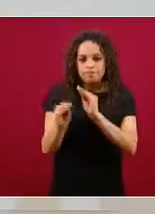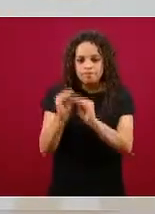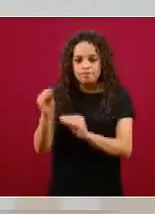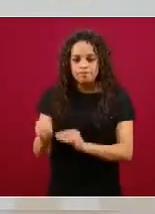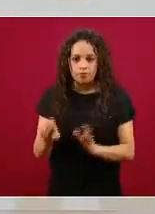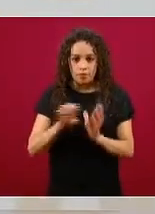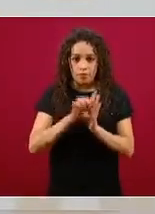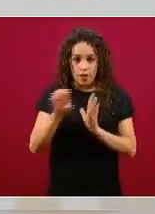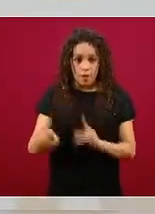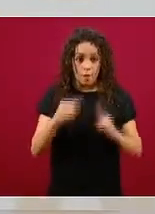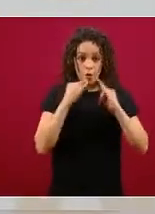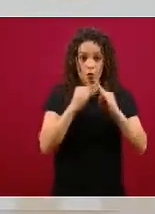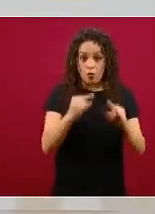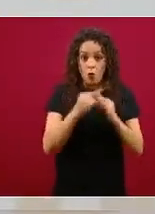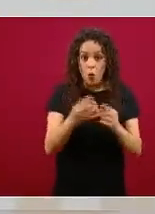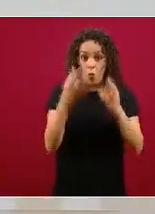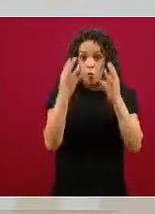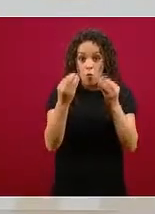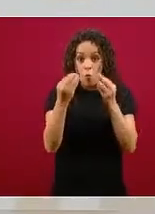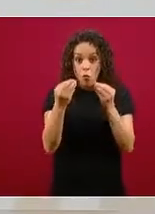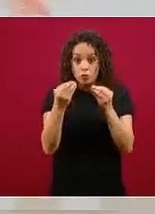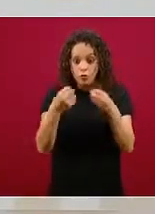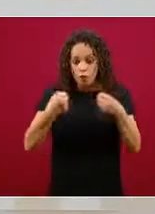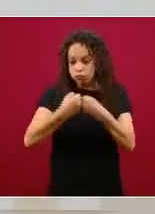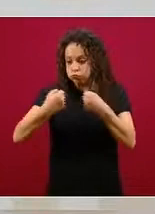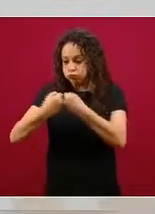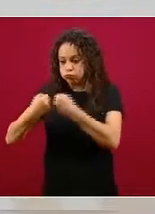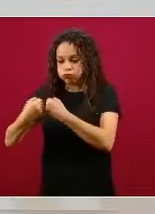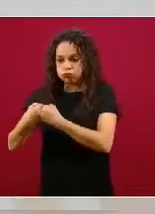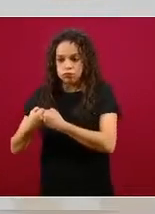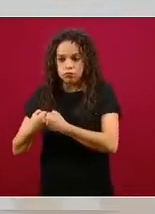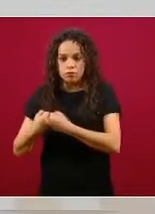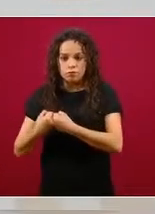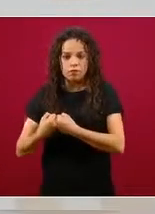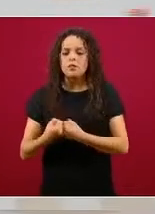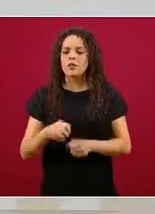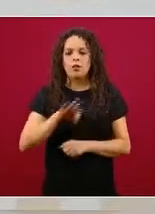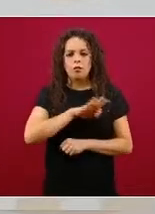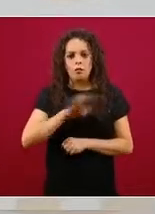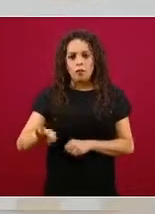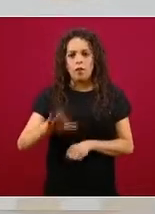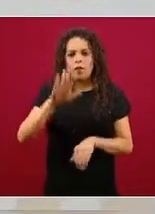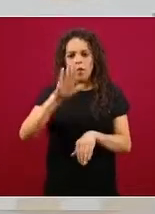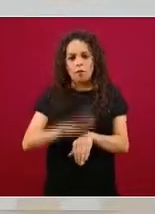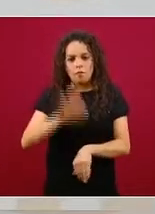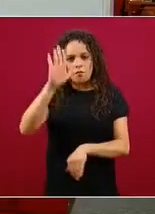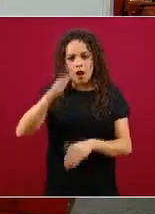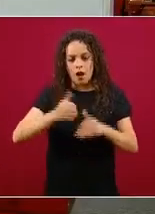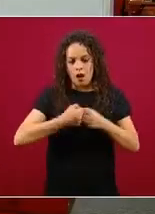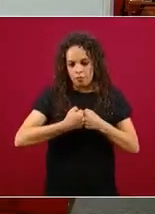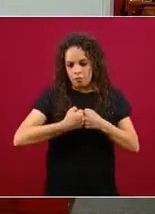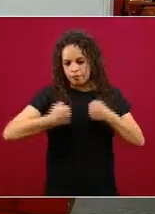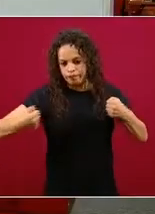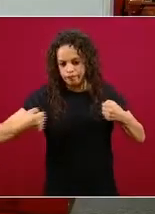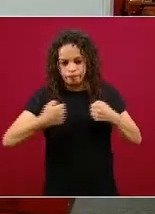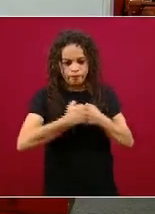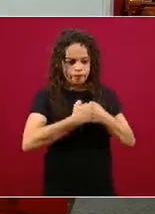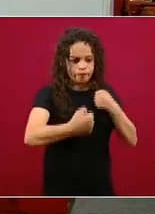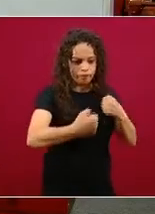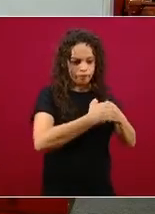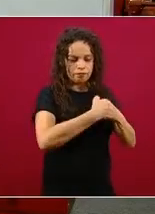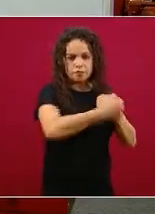muy concentrados se pueden segmentar físicamente dándoles más espacio más plazas donde ubicarse